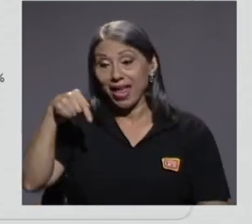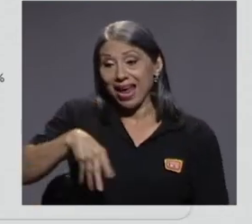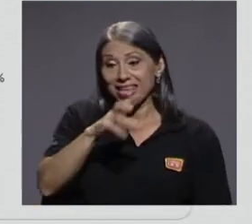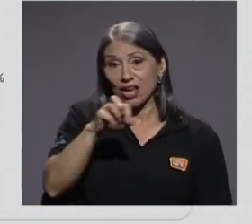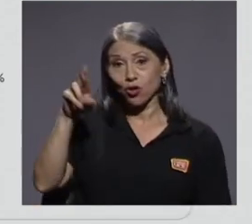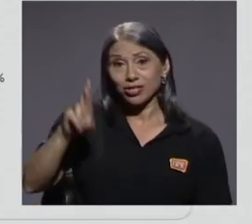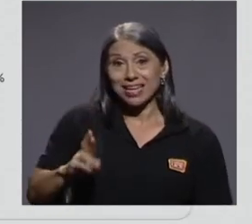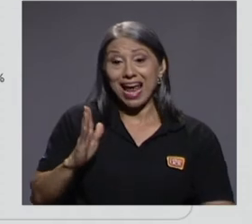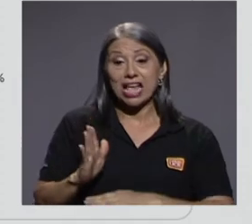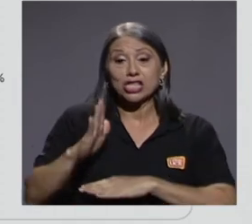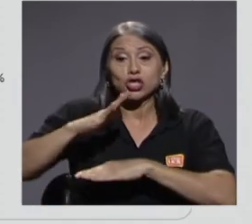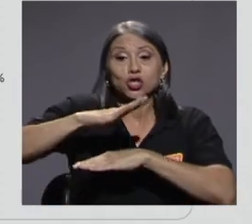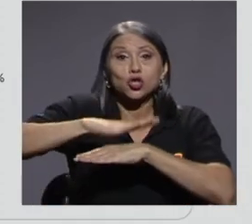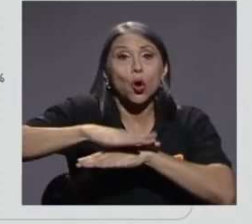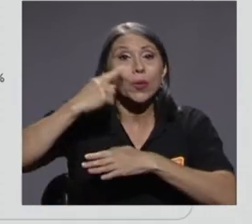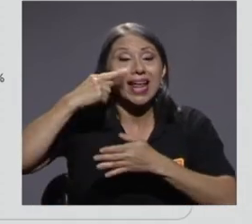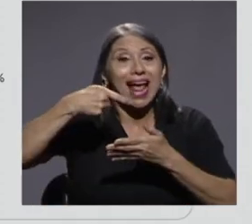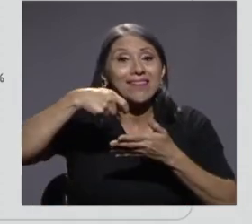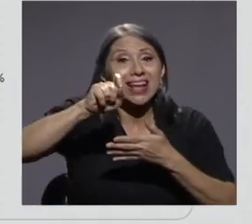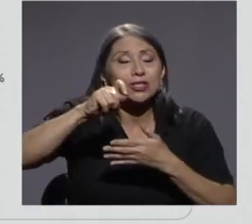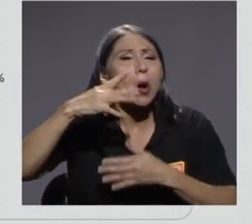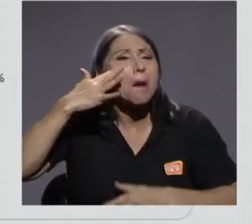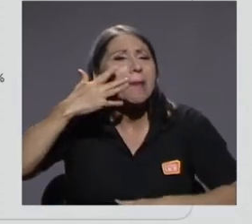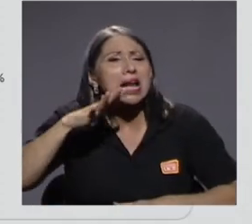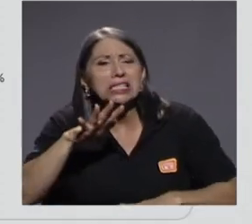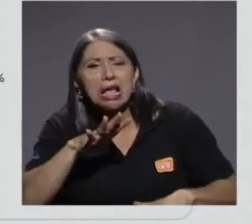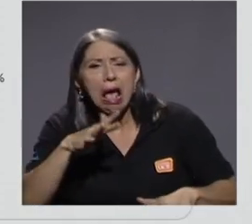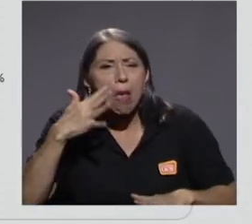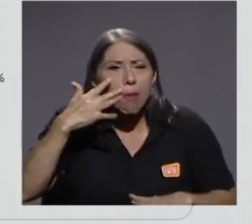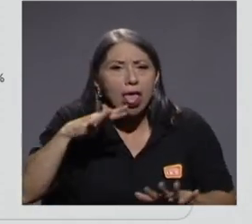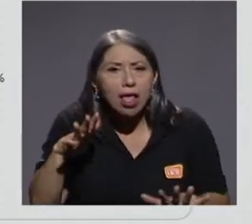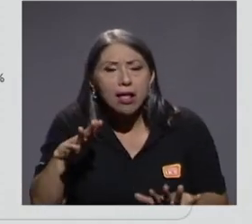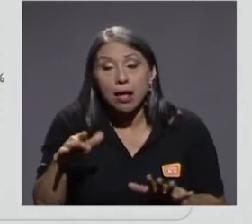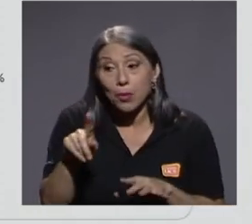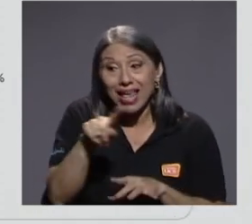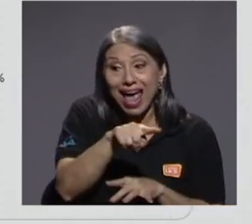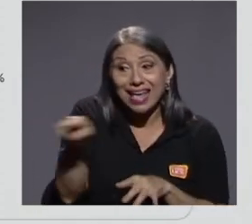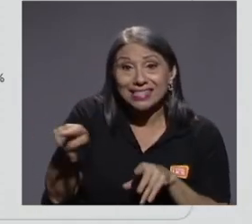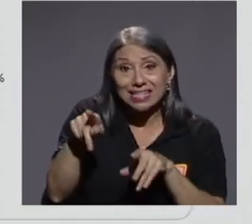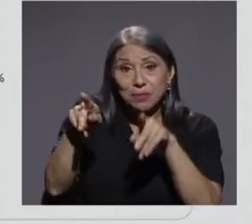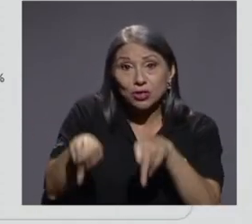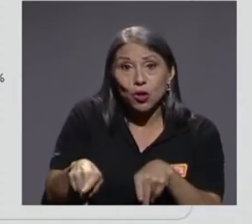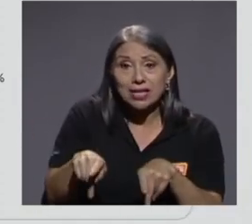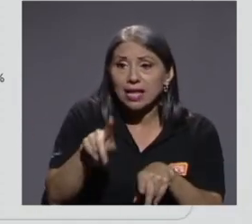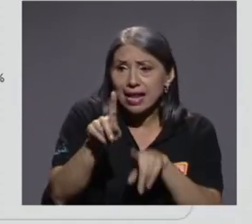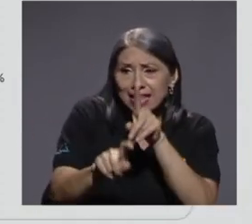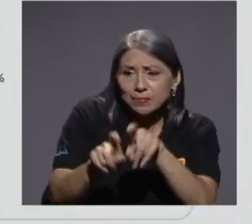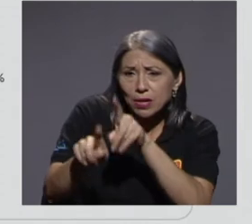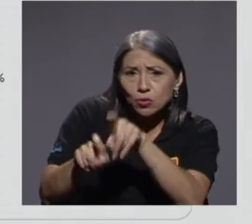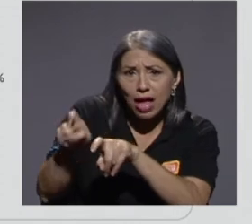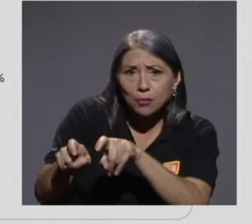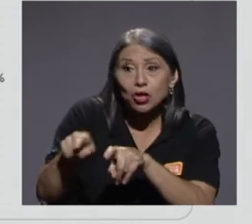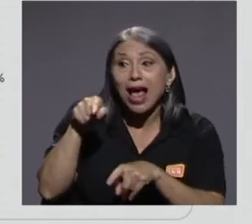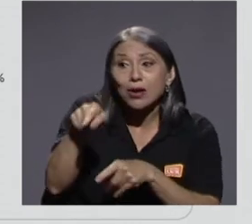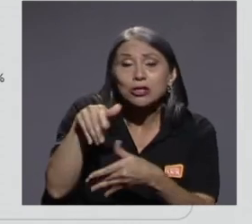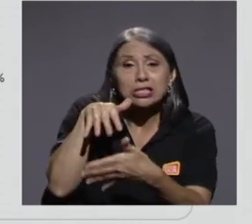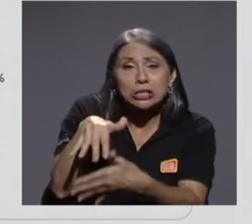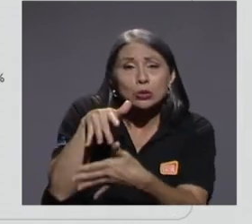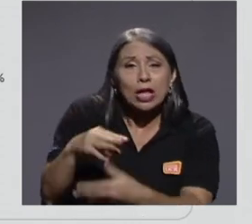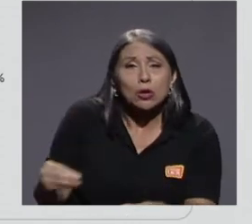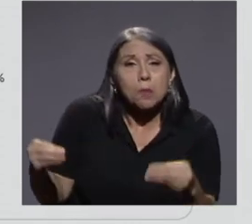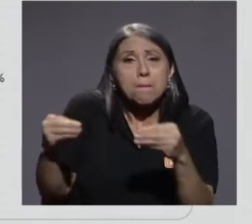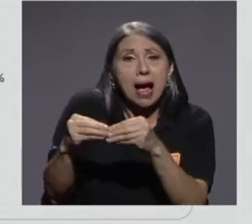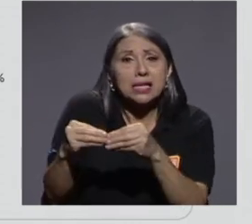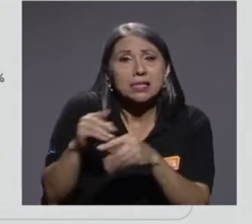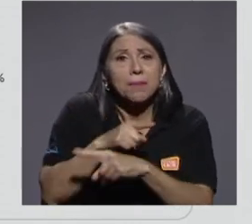sobrecalificación parece ser aparente, porque cuando les preguntamos a esas personas que, aunque estudiaron más para el puesto